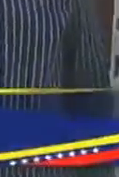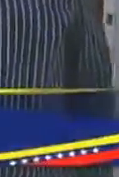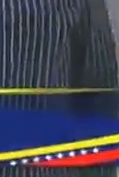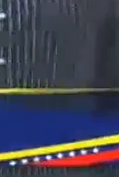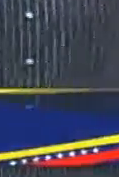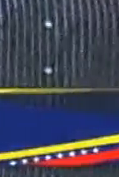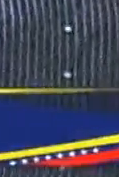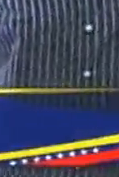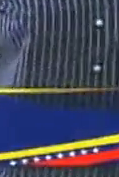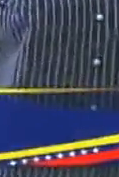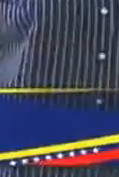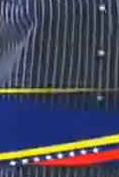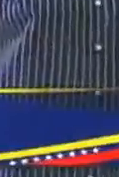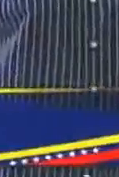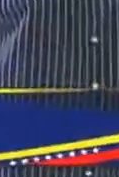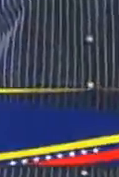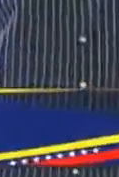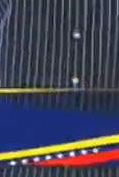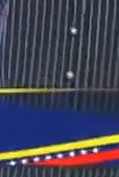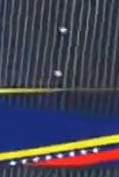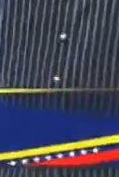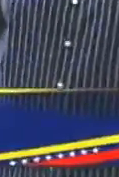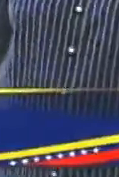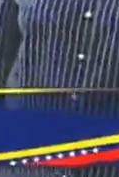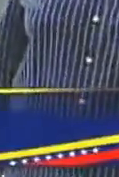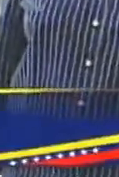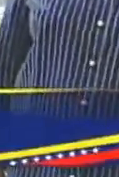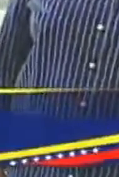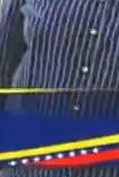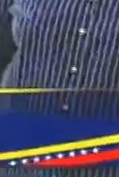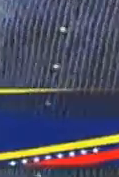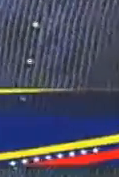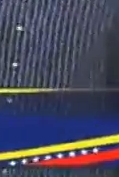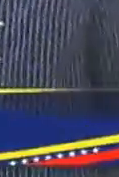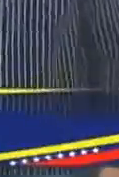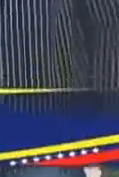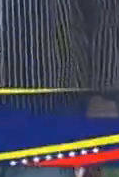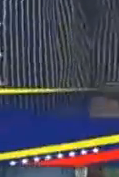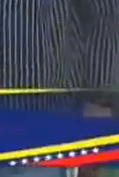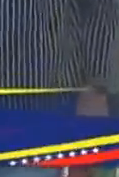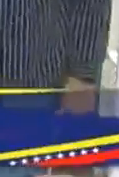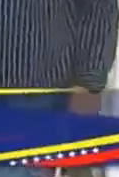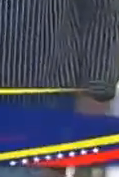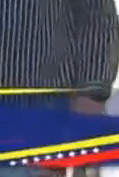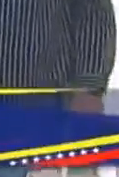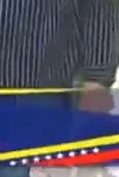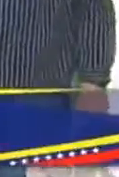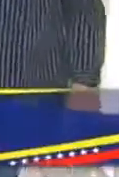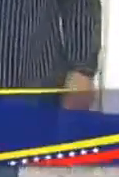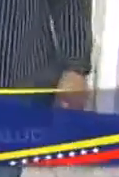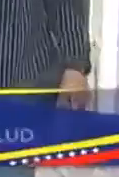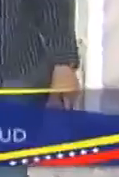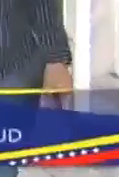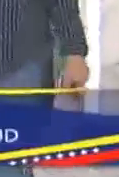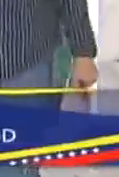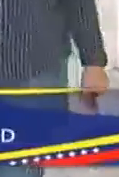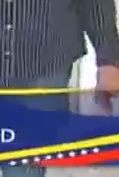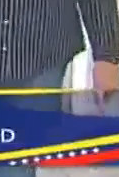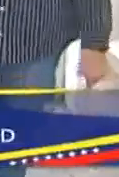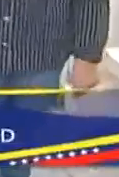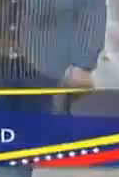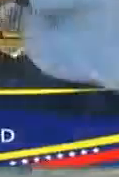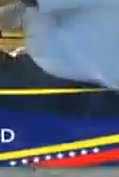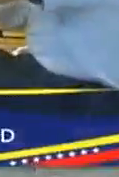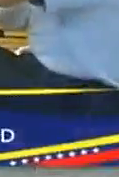vacunación que están instalados hoy en las escuelas y liceos del país casi 7 mil puntos presidente donde estamos colocando la